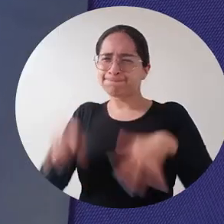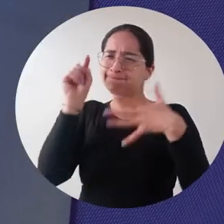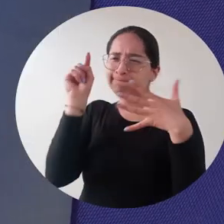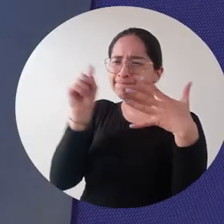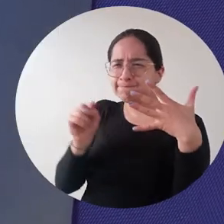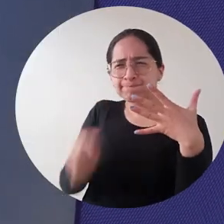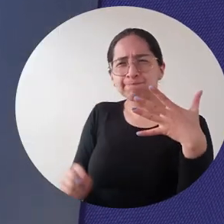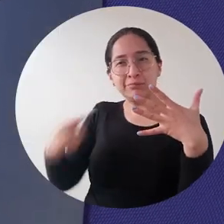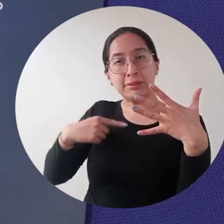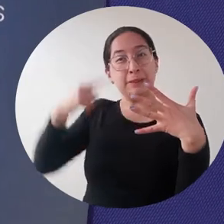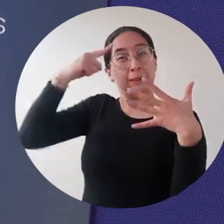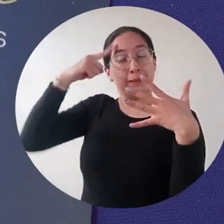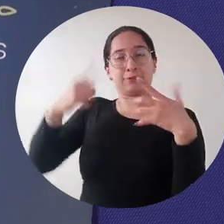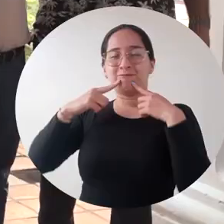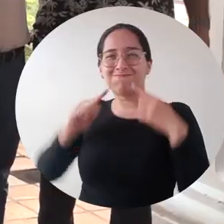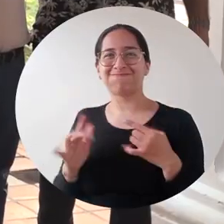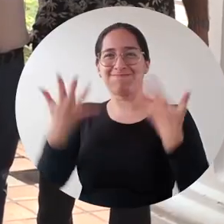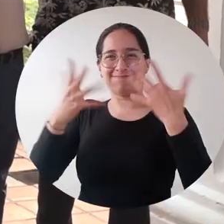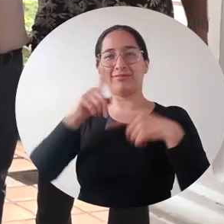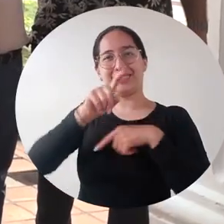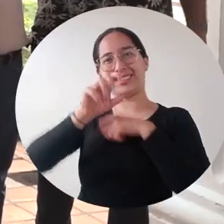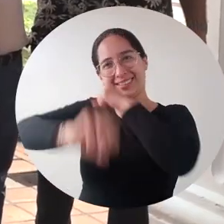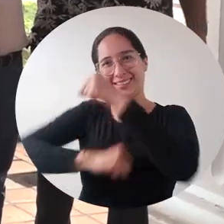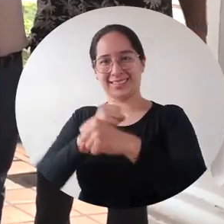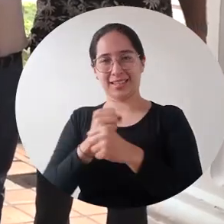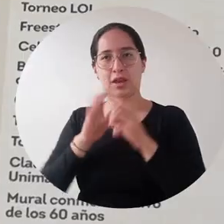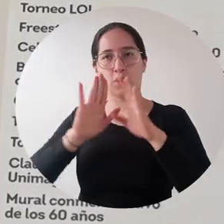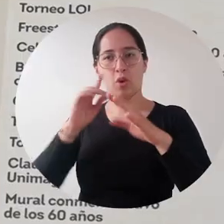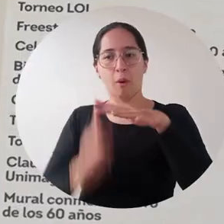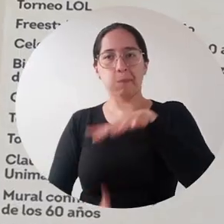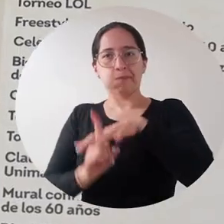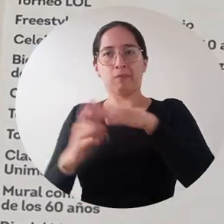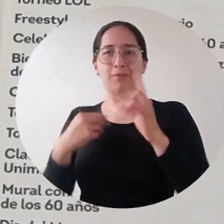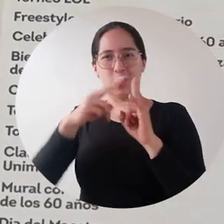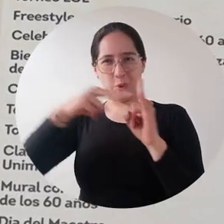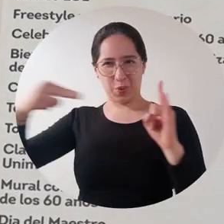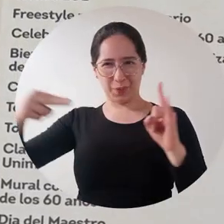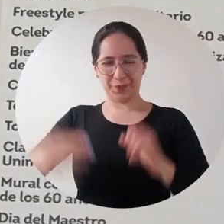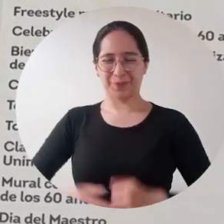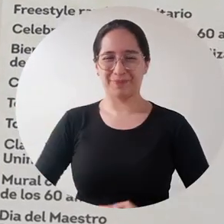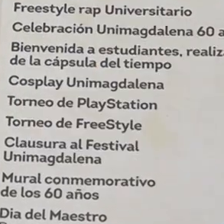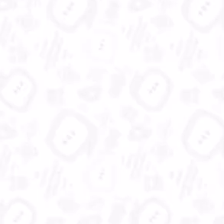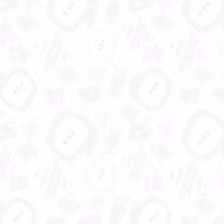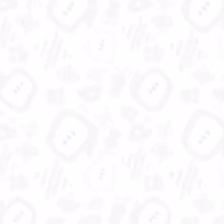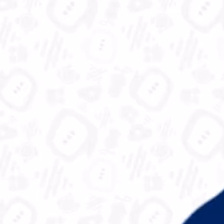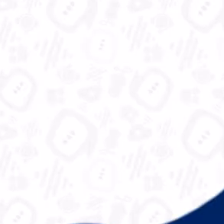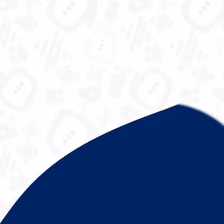de las actividades conmemorativas del aniversario número 60 de Fundación de la Alma Mater.